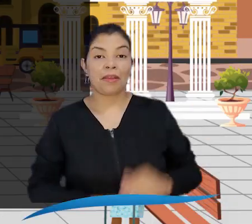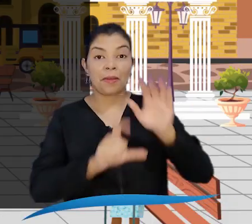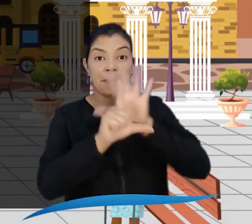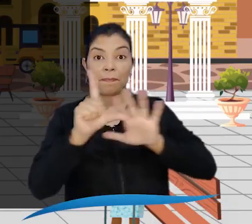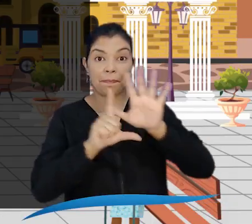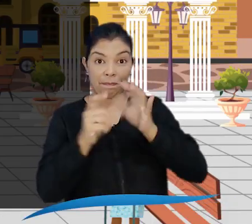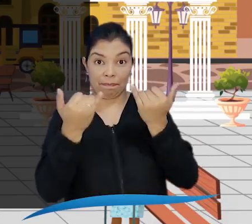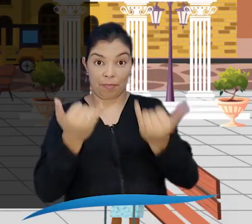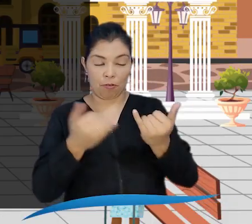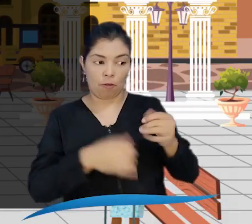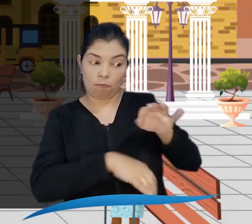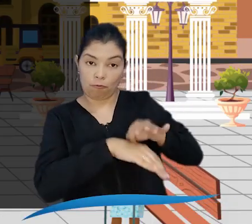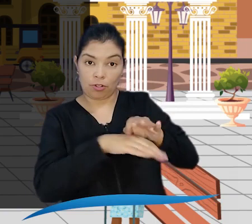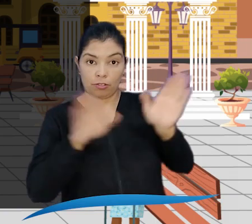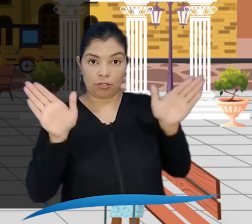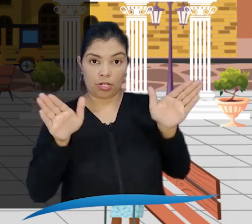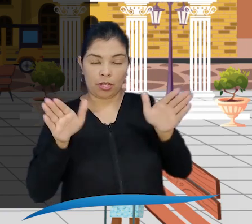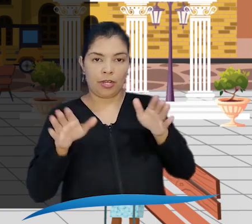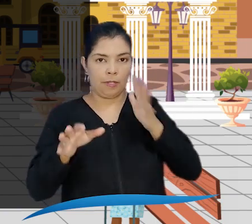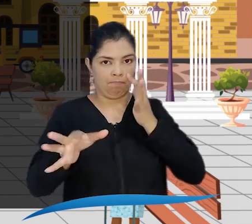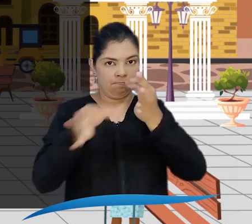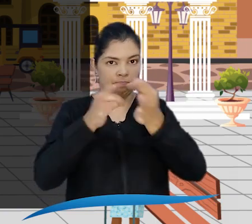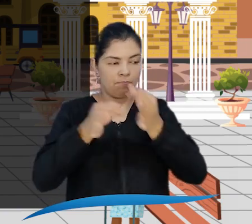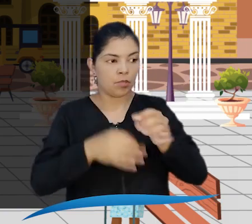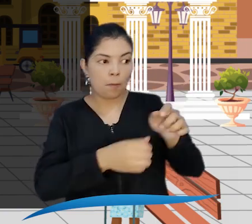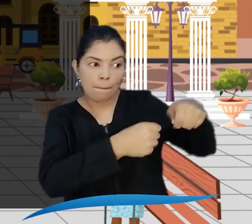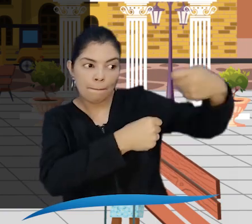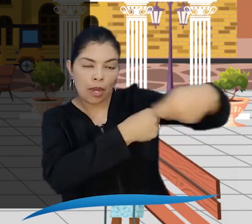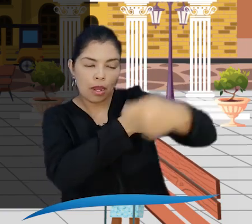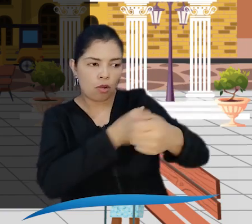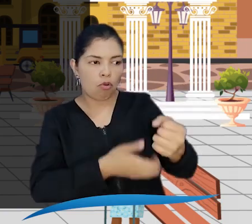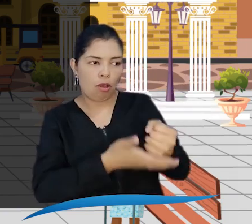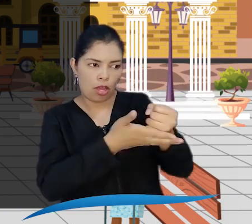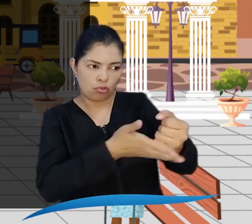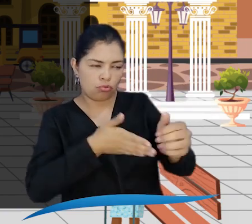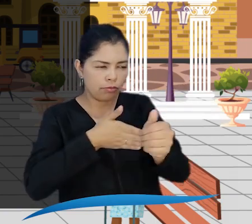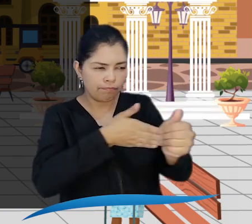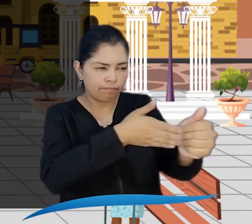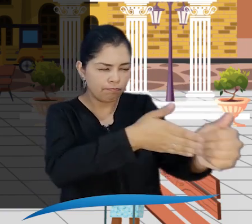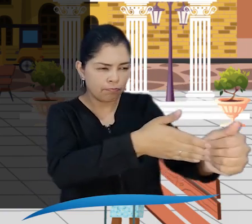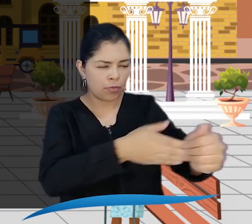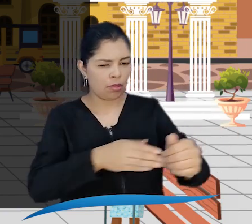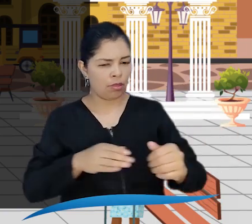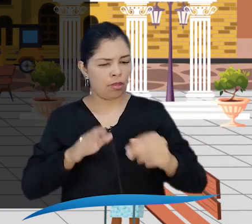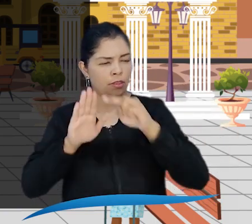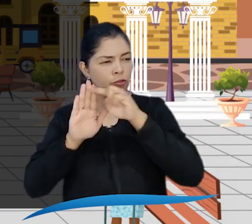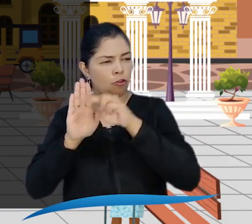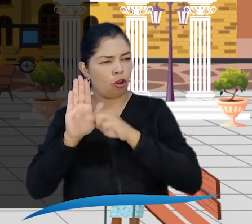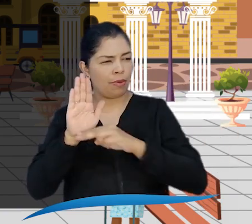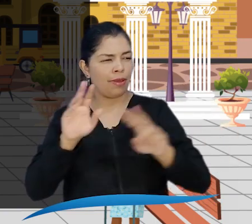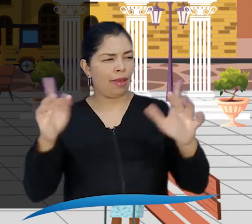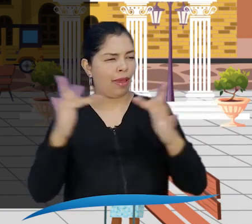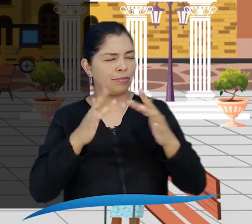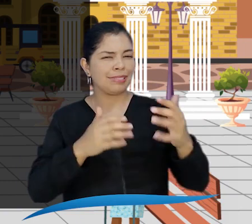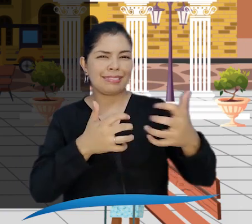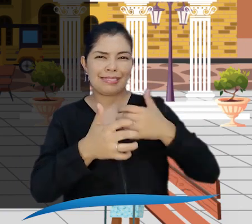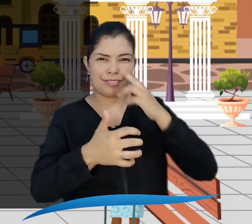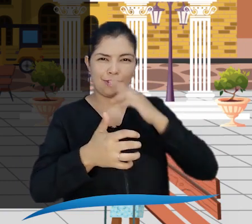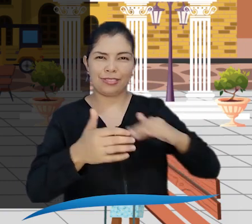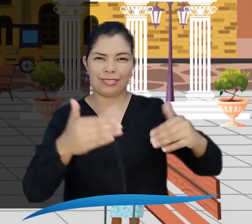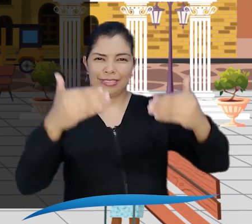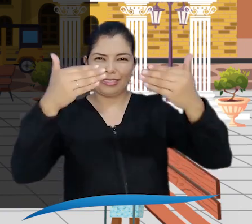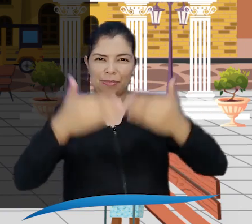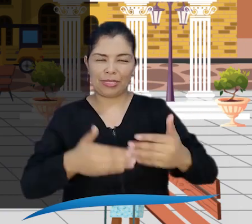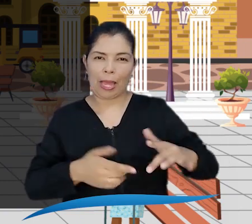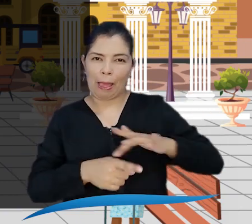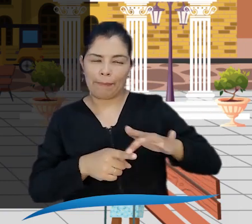En este episodio, el equipo de la Fundación Arcángeles explica la forma de cómo guiar al municipio de Los Bananos en la aplicación de las normas vigentes relacionadas con